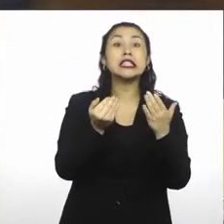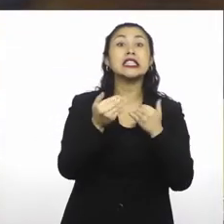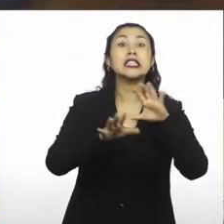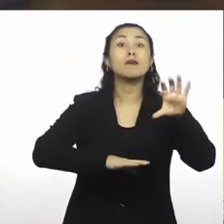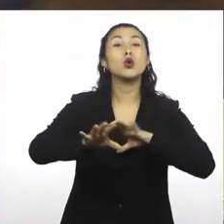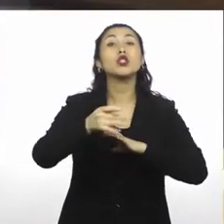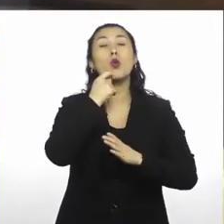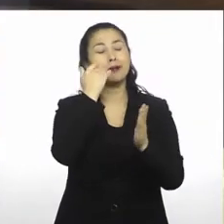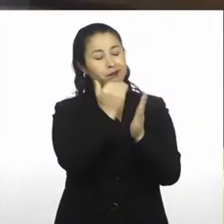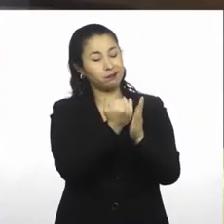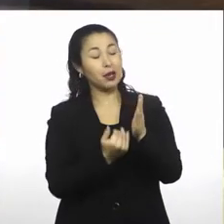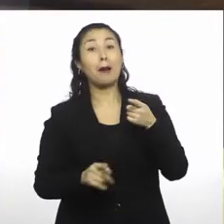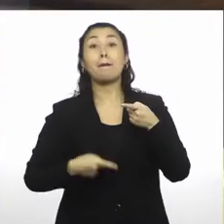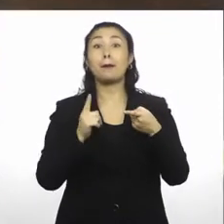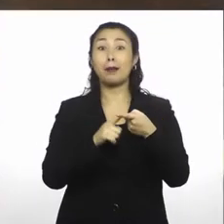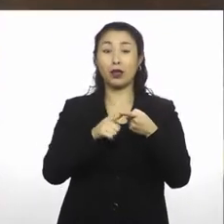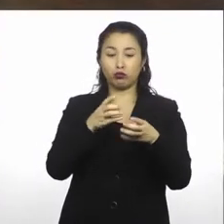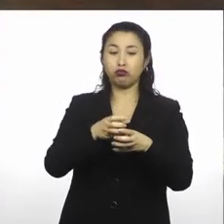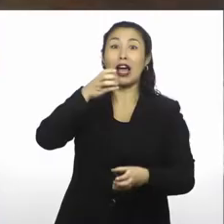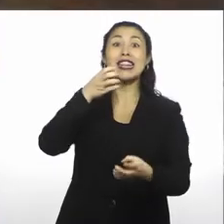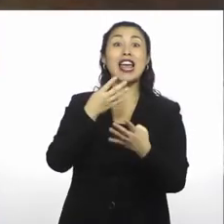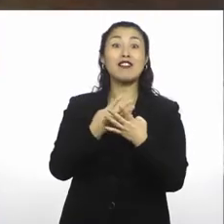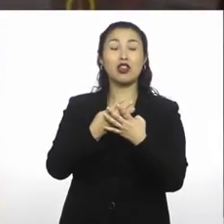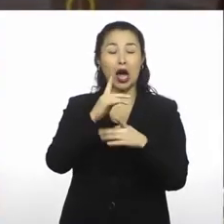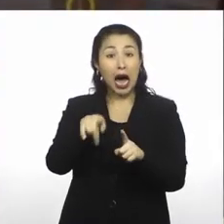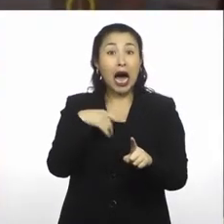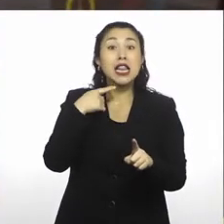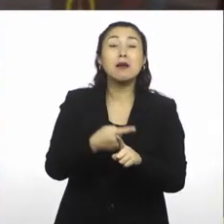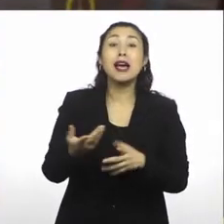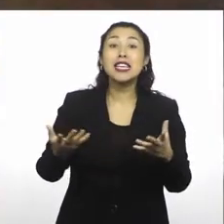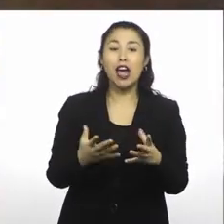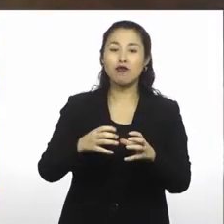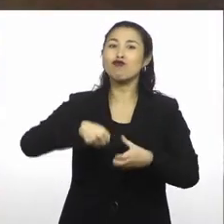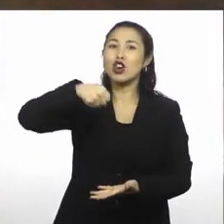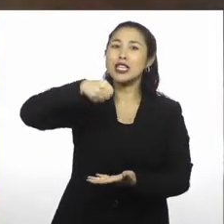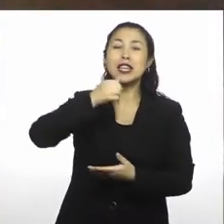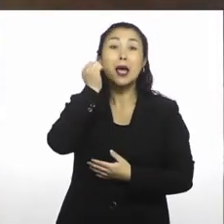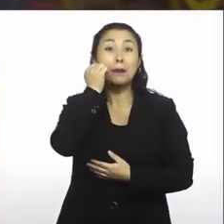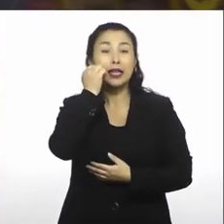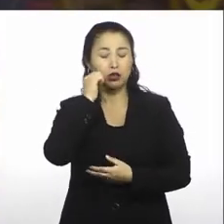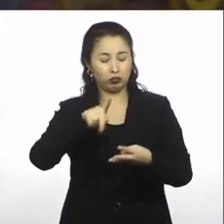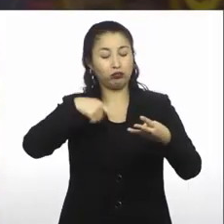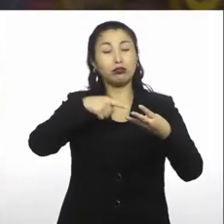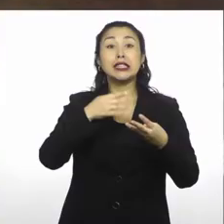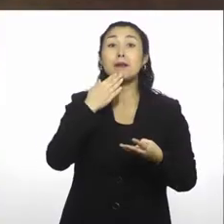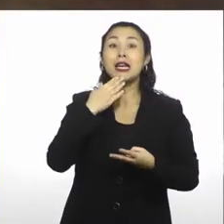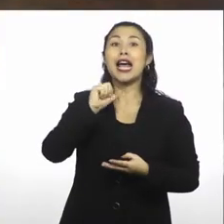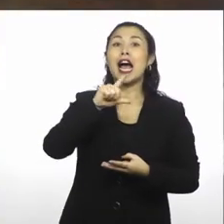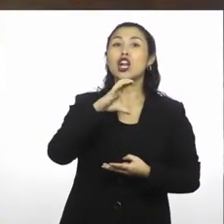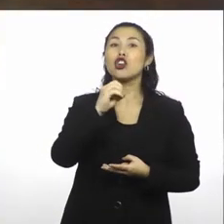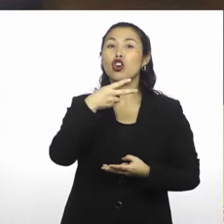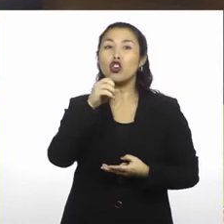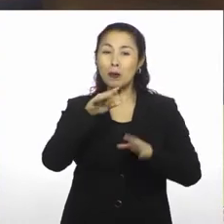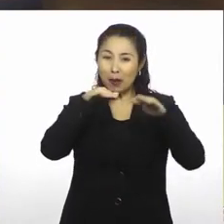materiales. Primero, un recipiente de vidrio. Además, vamos a utilizar bolsas de plástico. Necesitamos también alcohol y